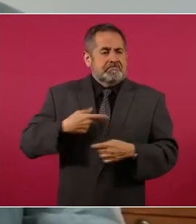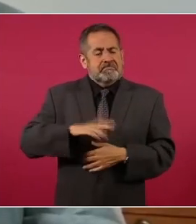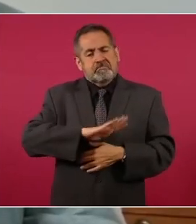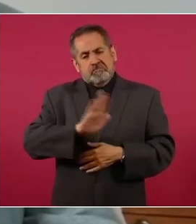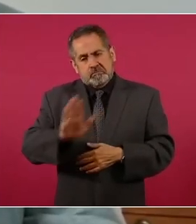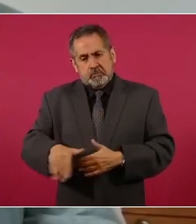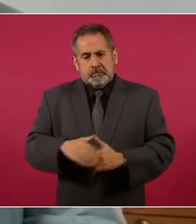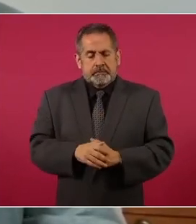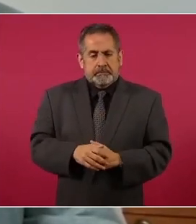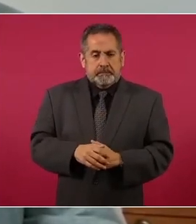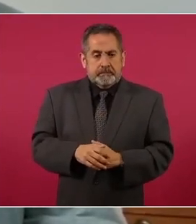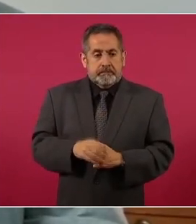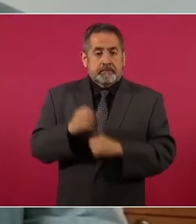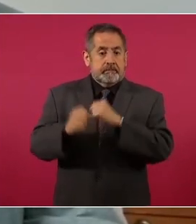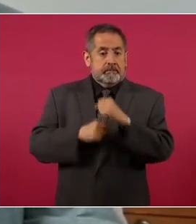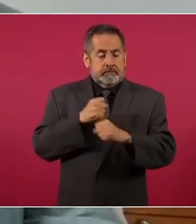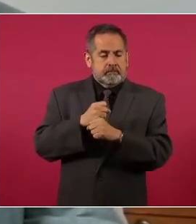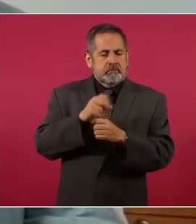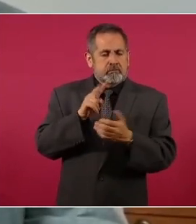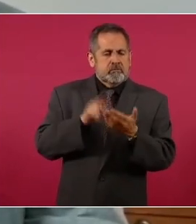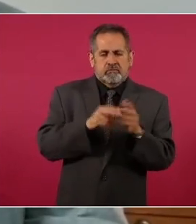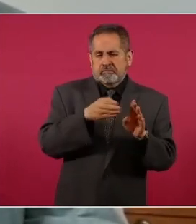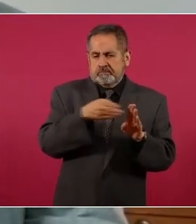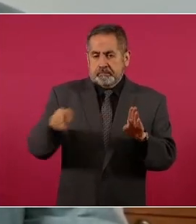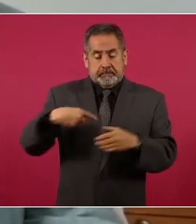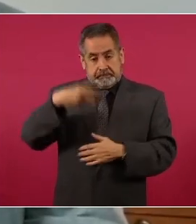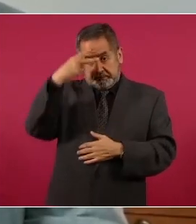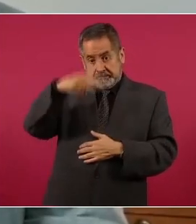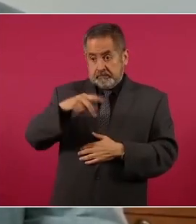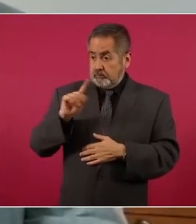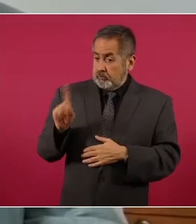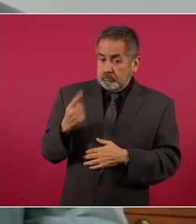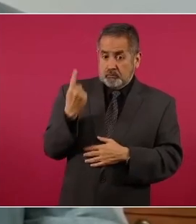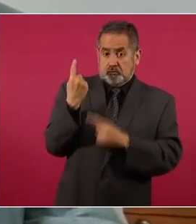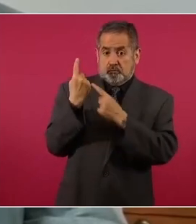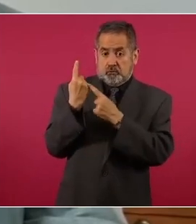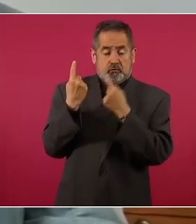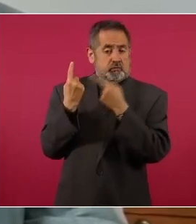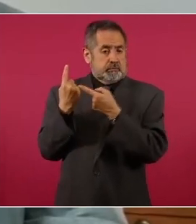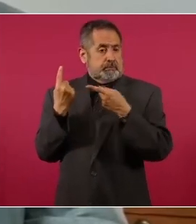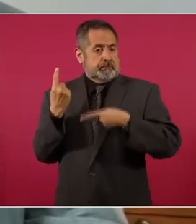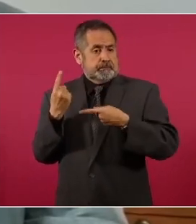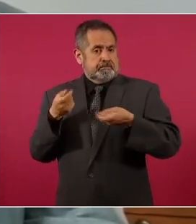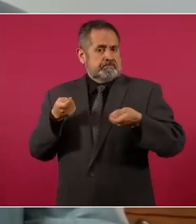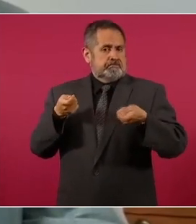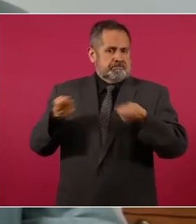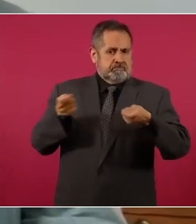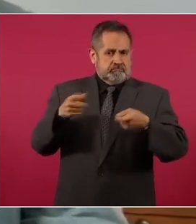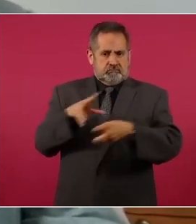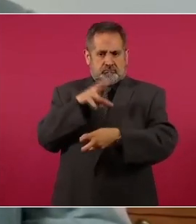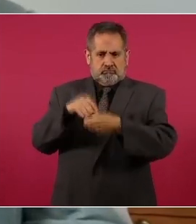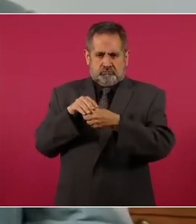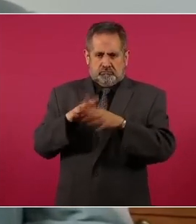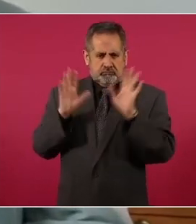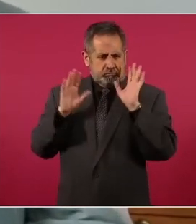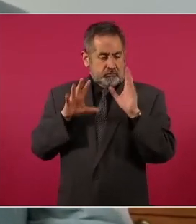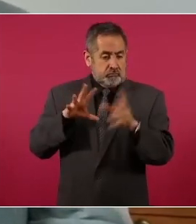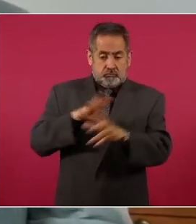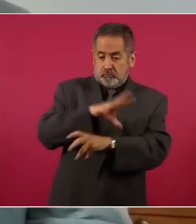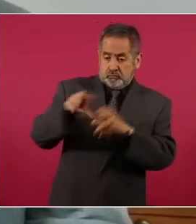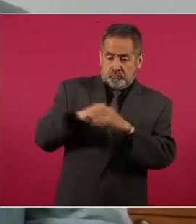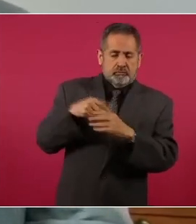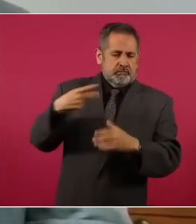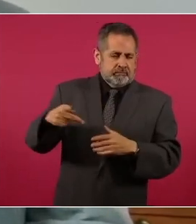En el siglo XX, en México, el poder absoluto de los presidentes, todos del partido oficial,